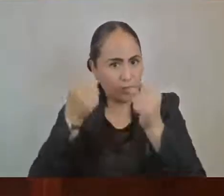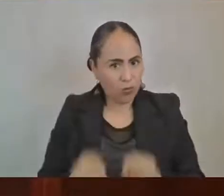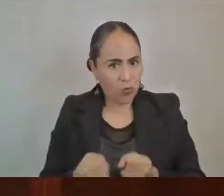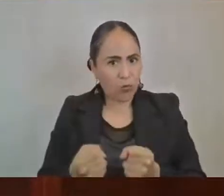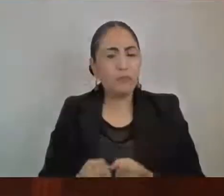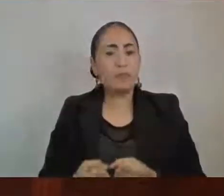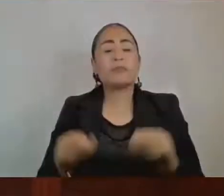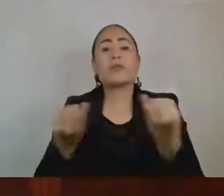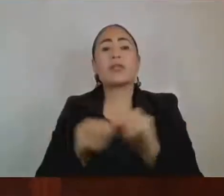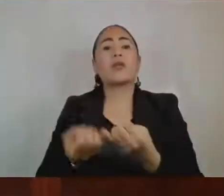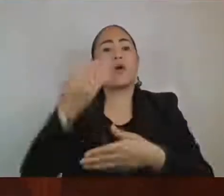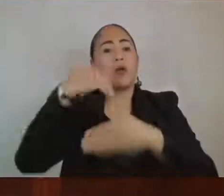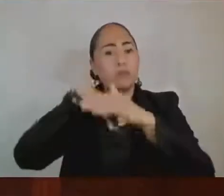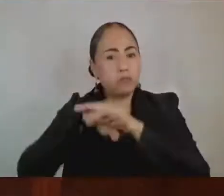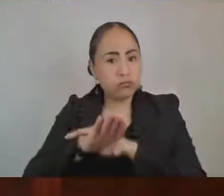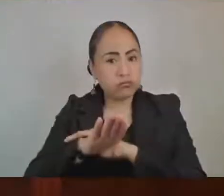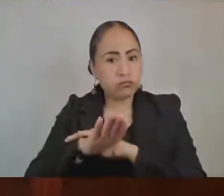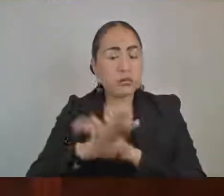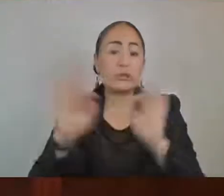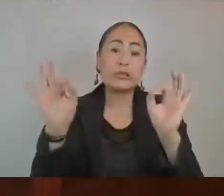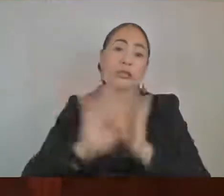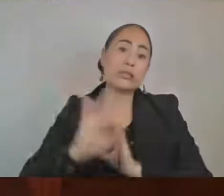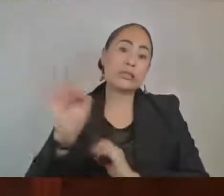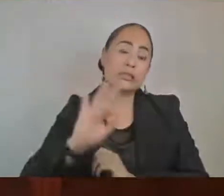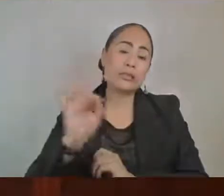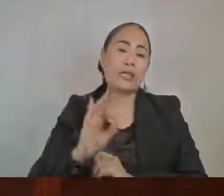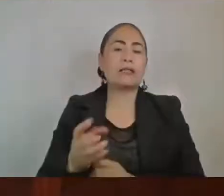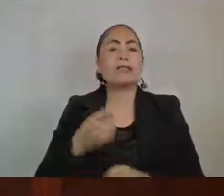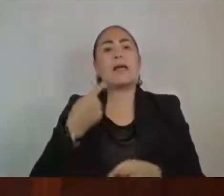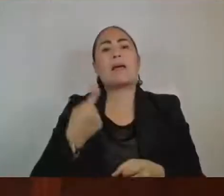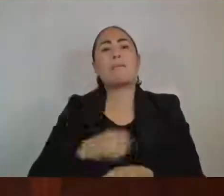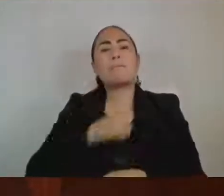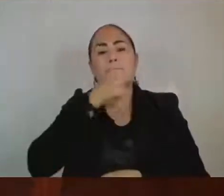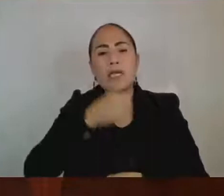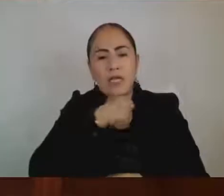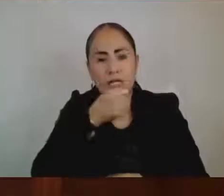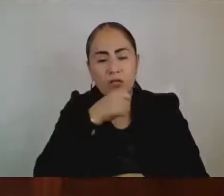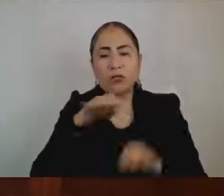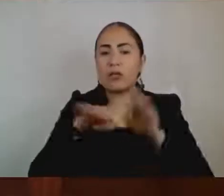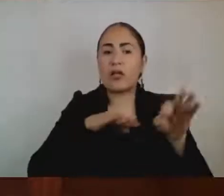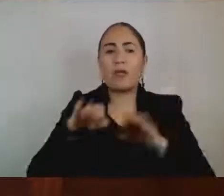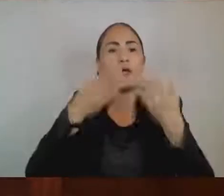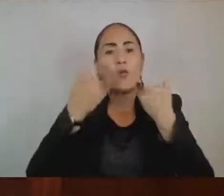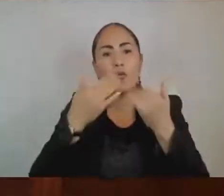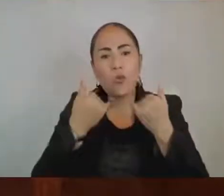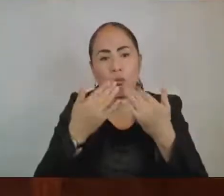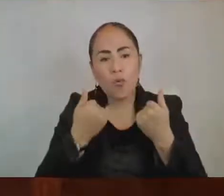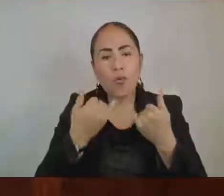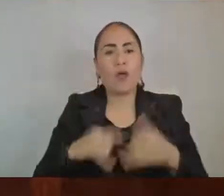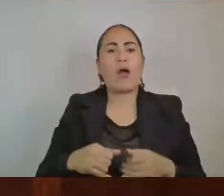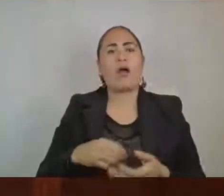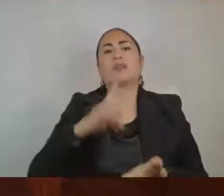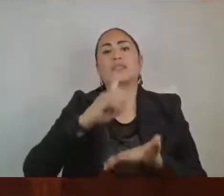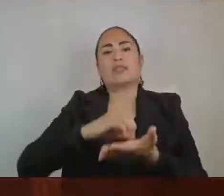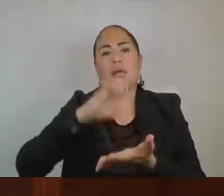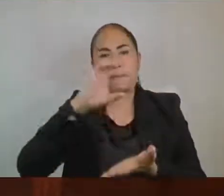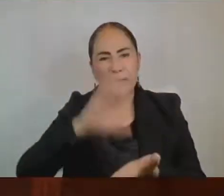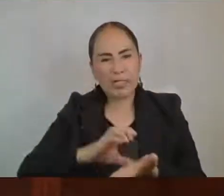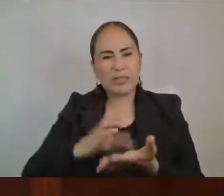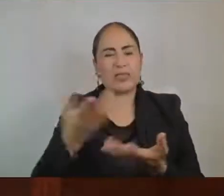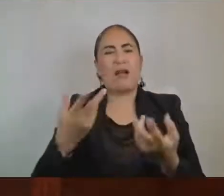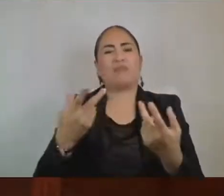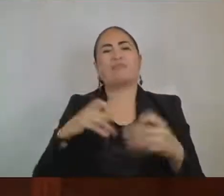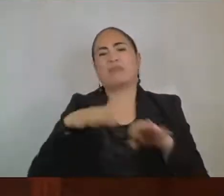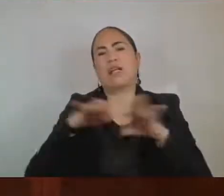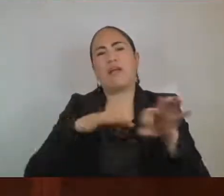particular en caso de vejez, desempleo, enfermedad, invalidez, accidentes del trabajo, maternidad